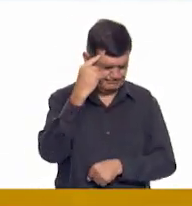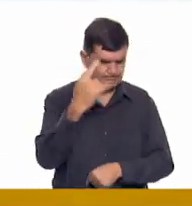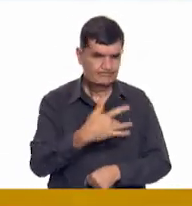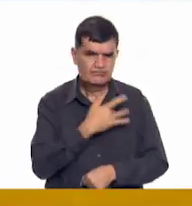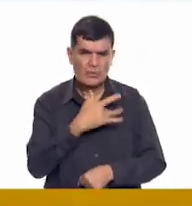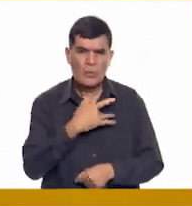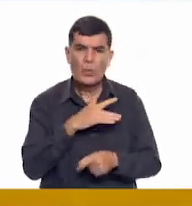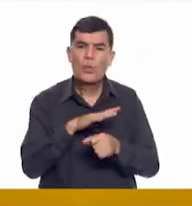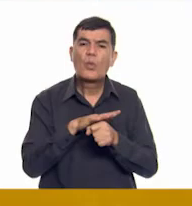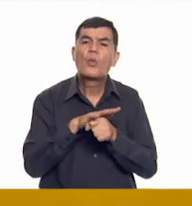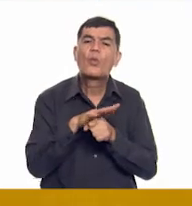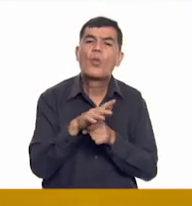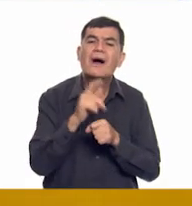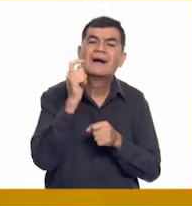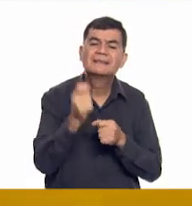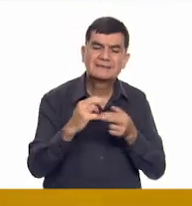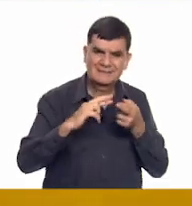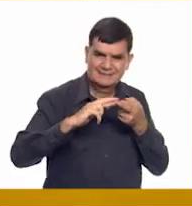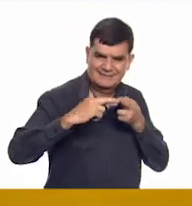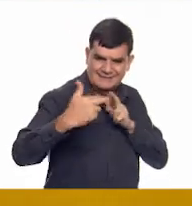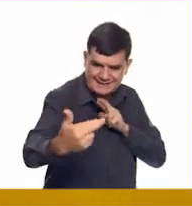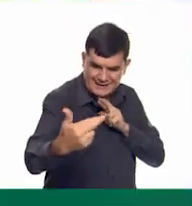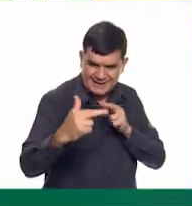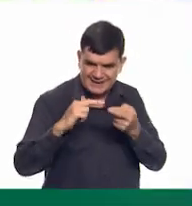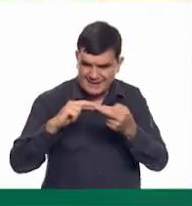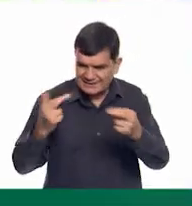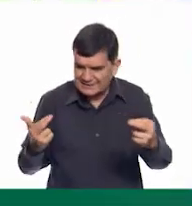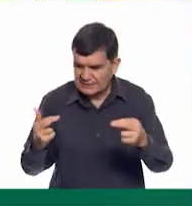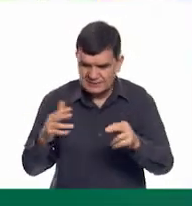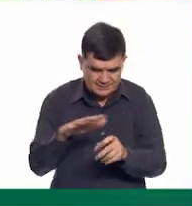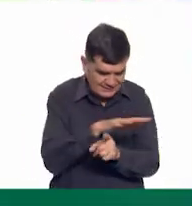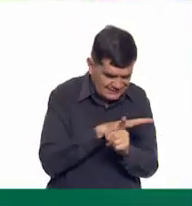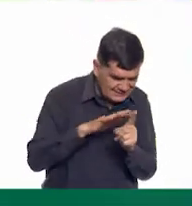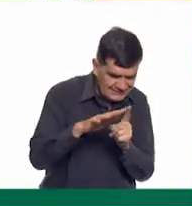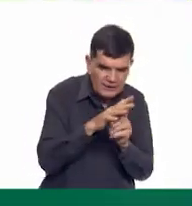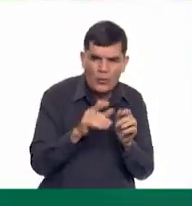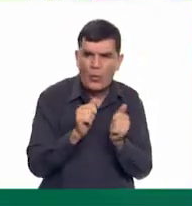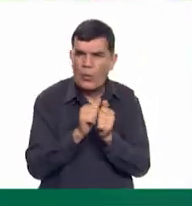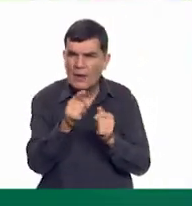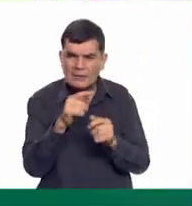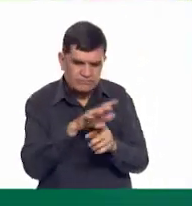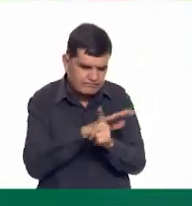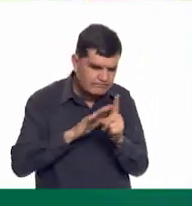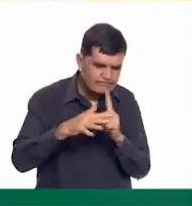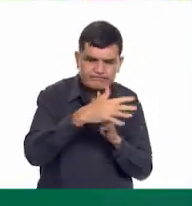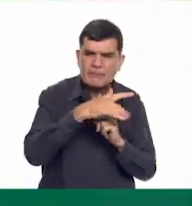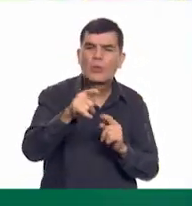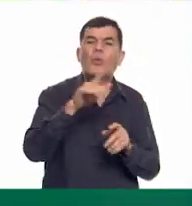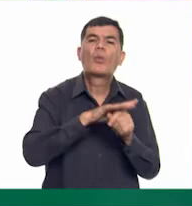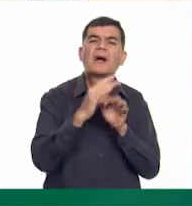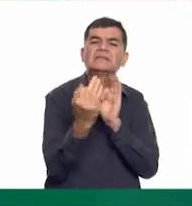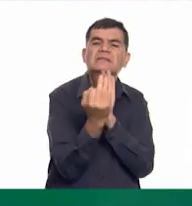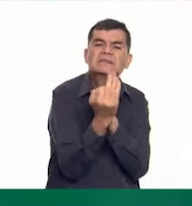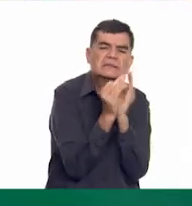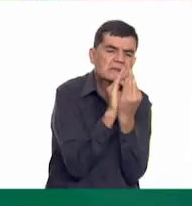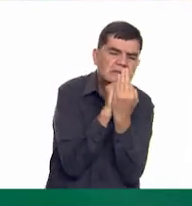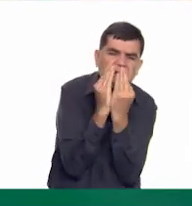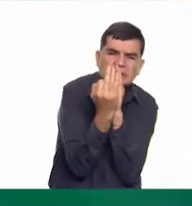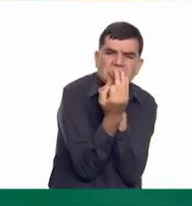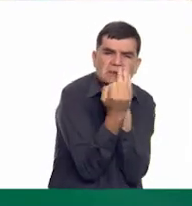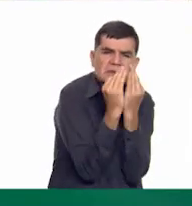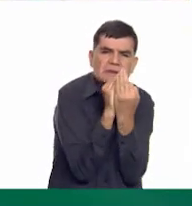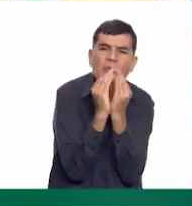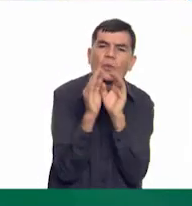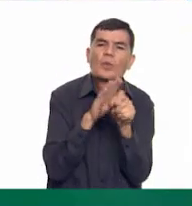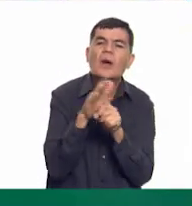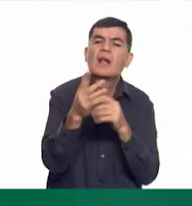cuáles son los lazos que tenemos en nuestro entorno cercano. ¿Cuál sería nuestro entorno cercano? A ver allá, ¿cuál sería nuestro entorno cercano?